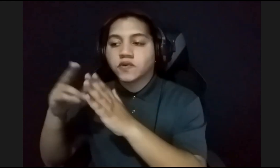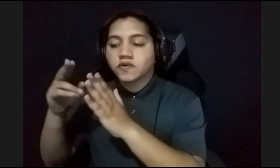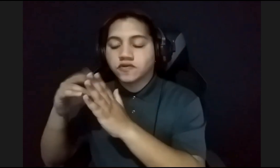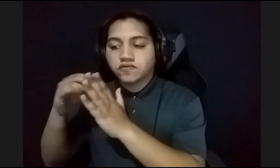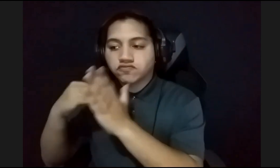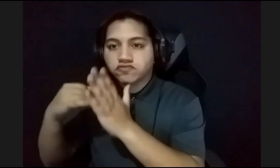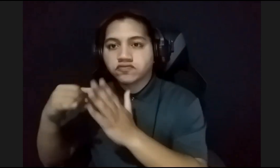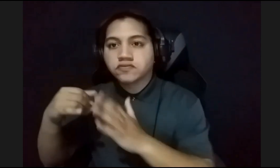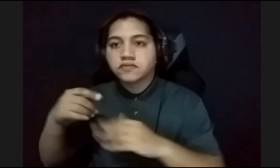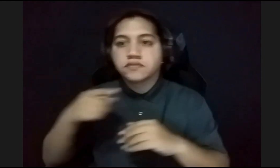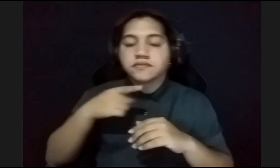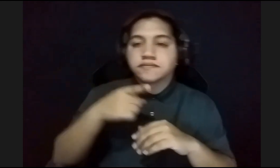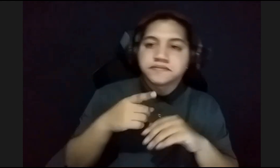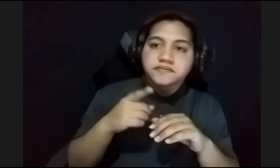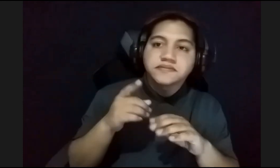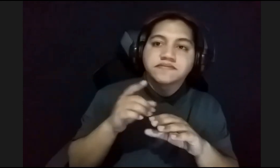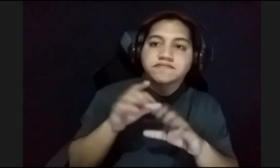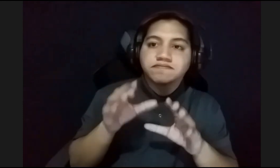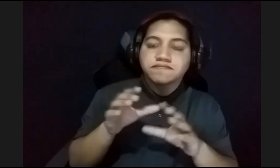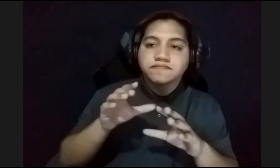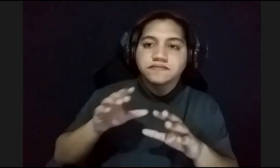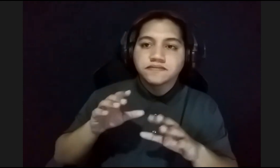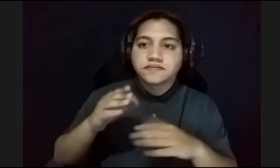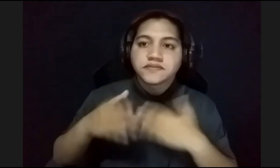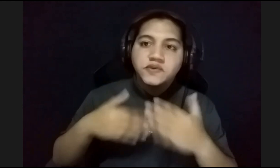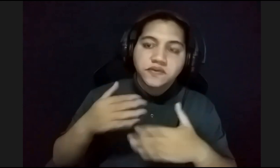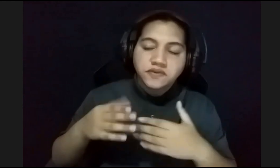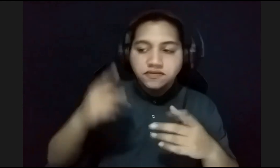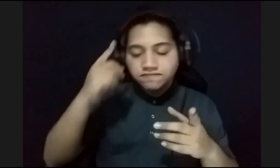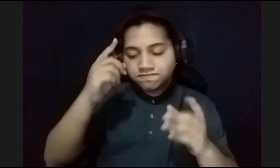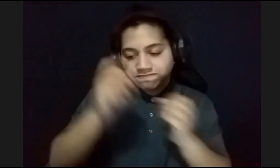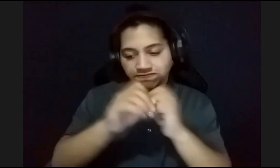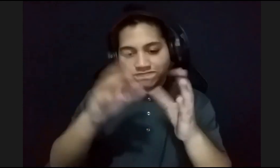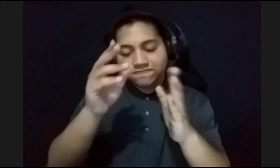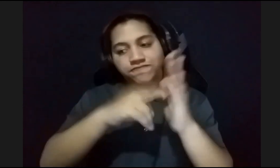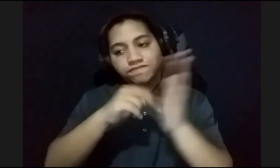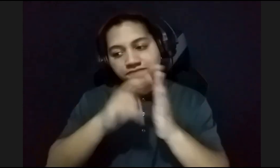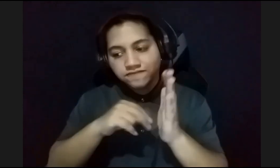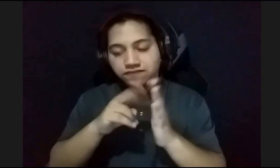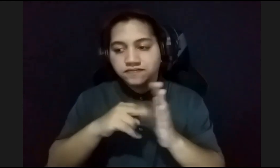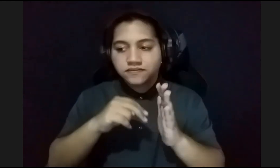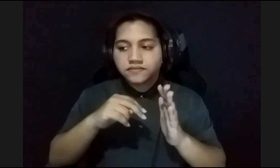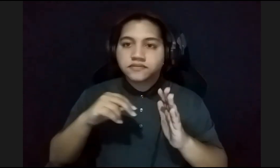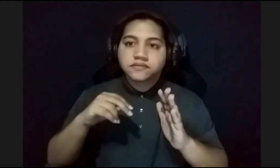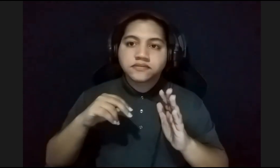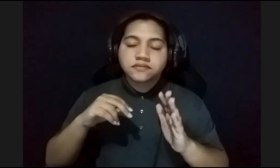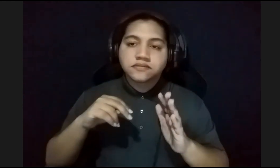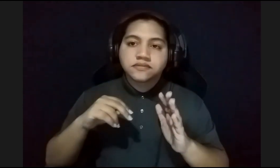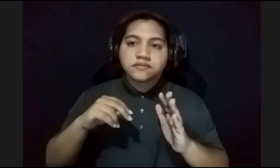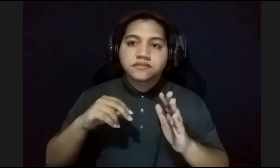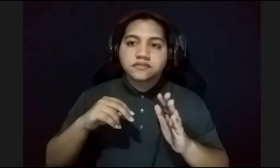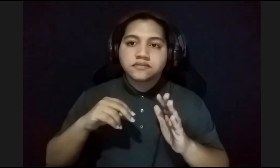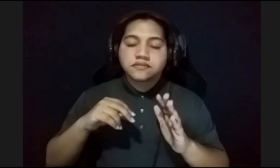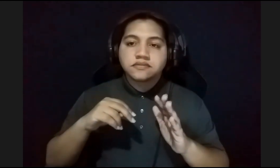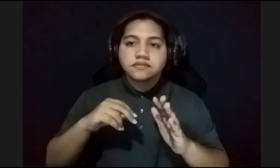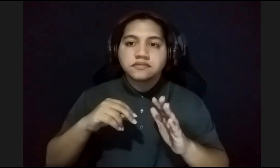nuevamente el proceso creativo para diseñar el inmenso mural, pues